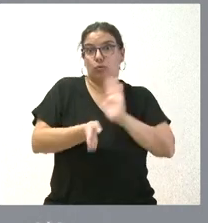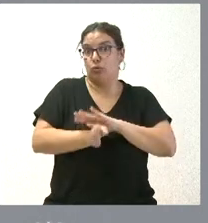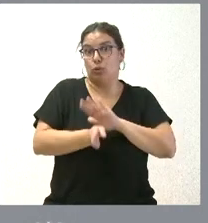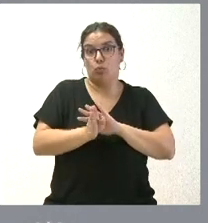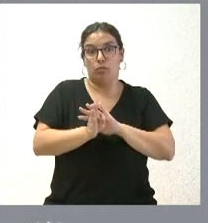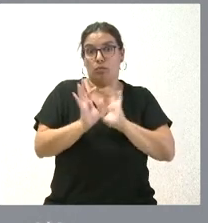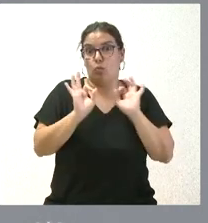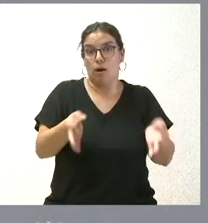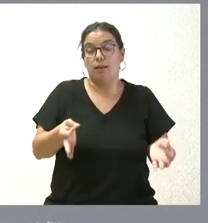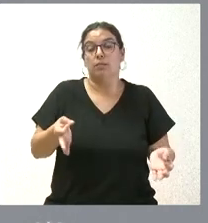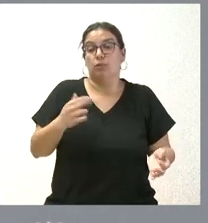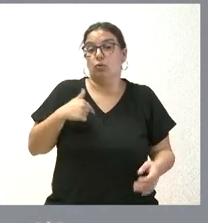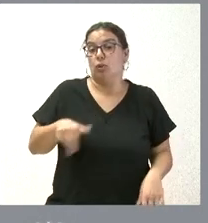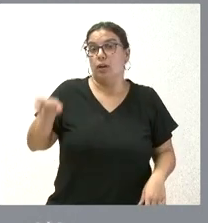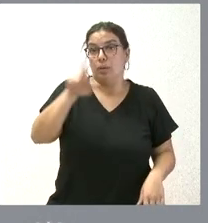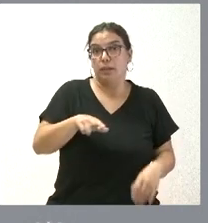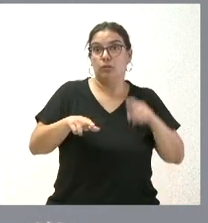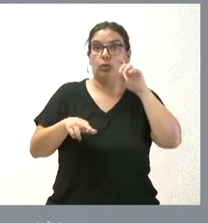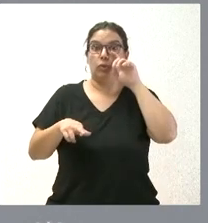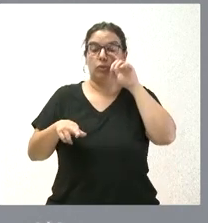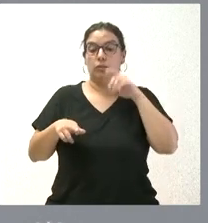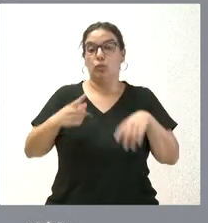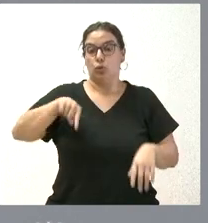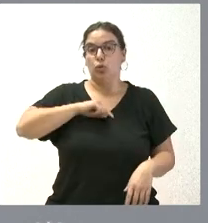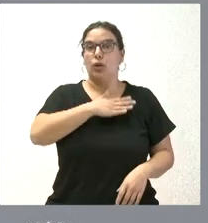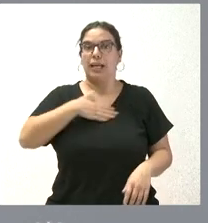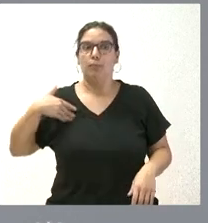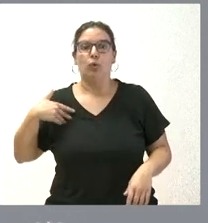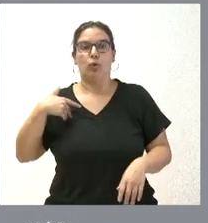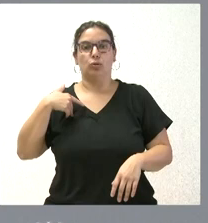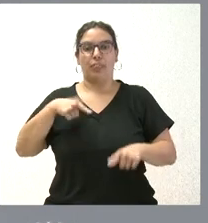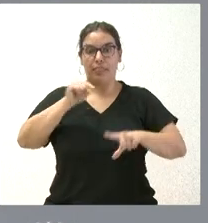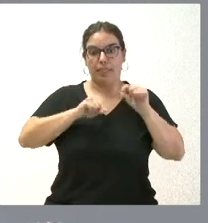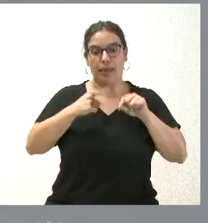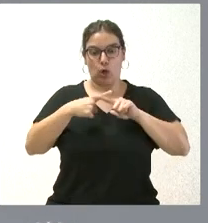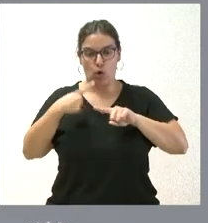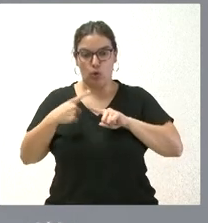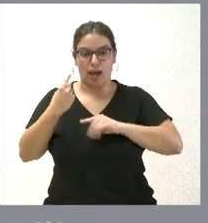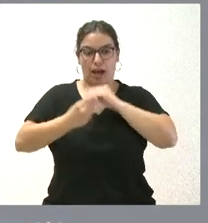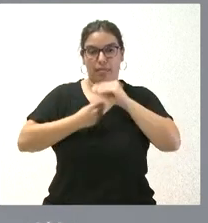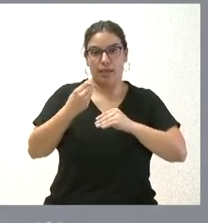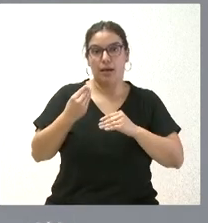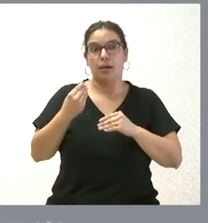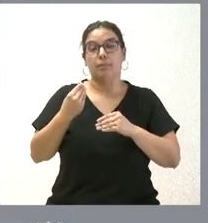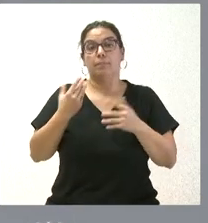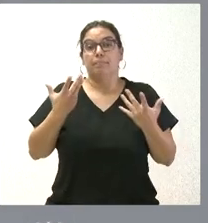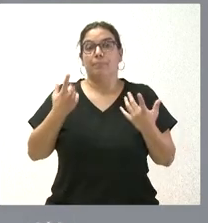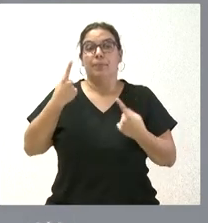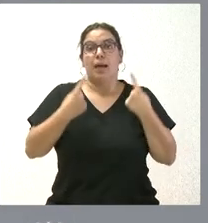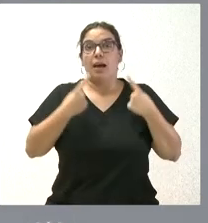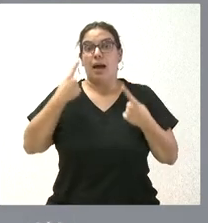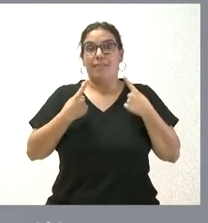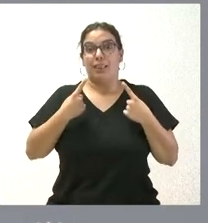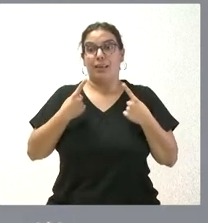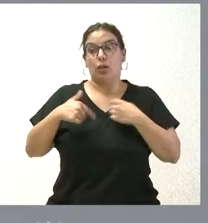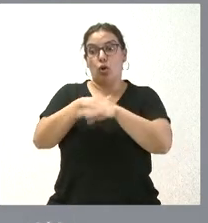Insisto, el Gobierno que le demos tomar algunas iniciativas, algunas decisiones que a veces tienen difícil encaje dentro de lo que es un Gobierno de